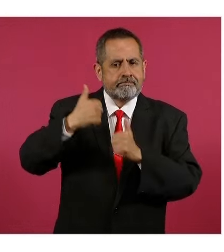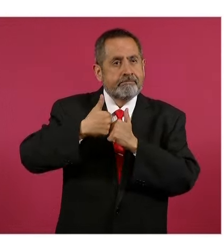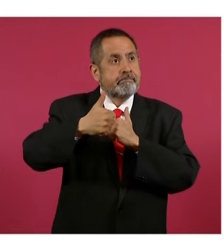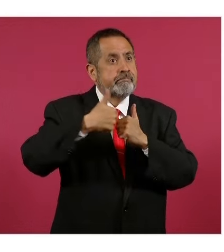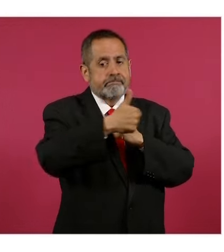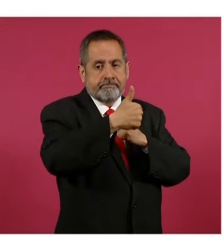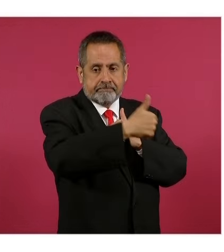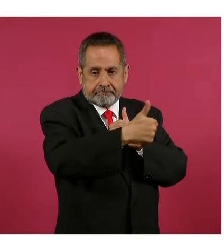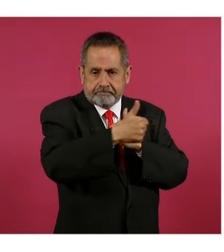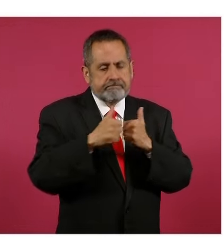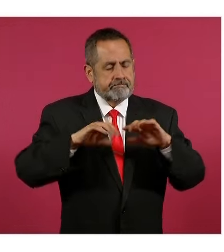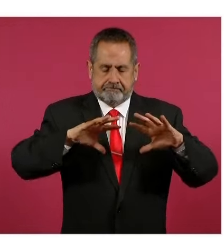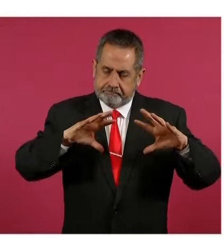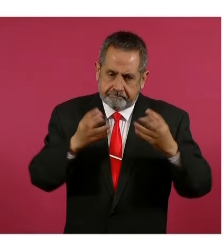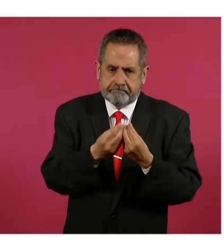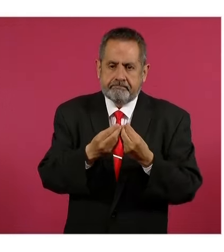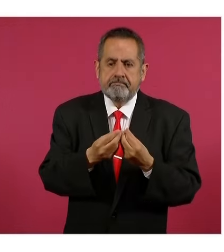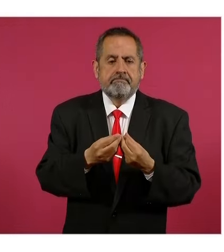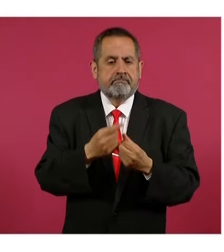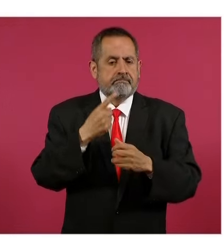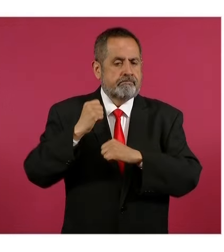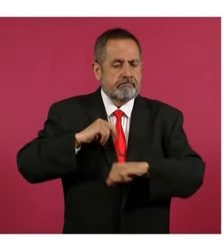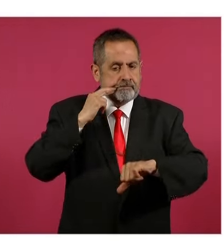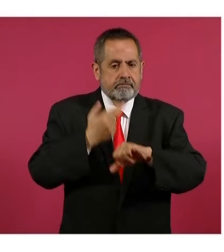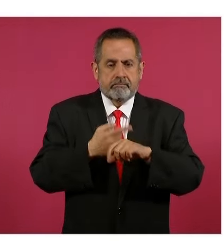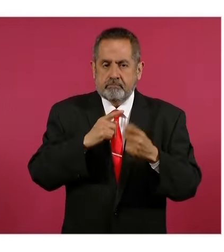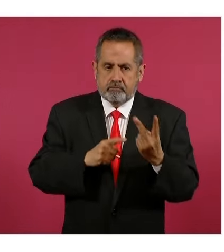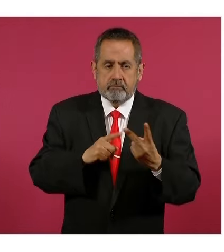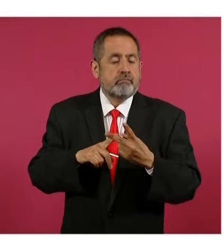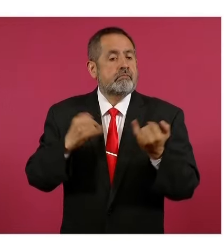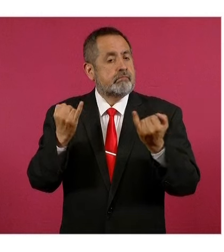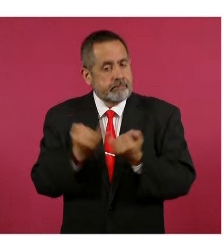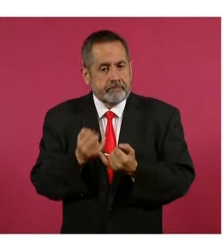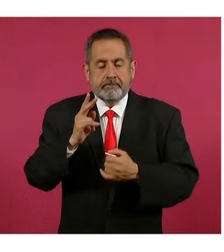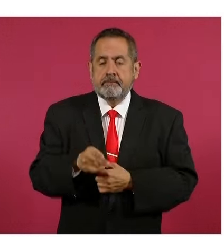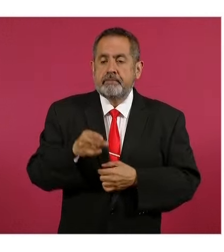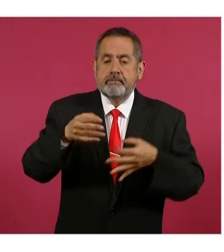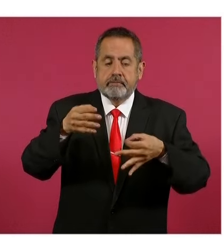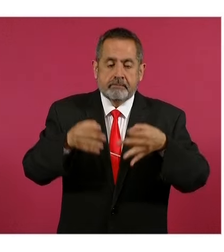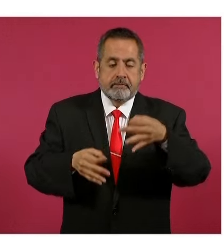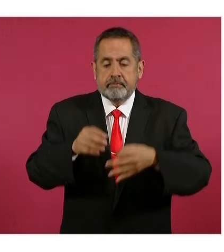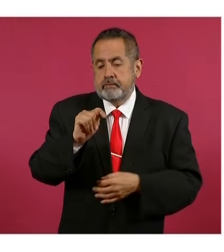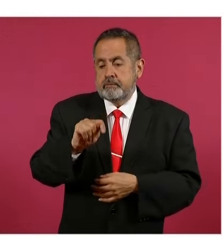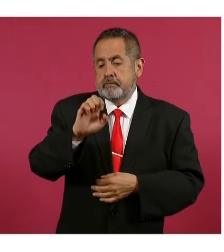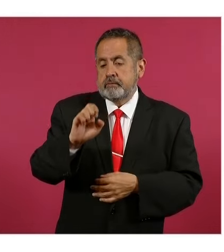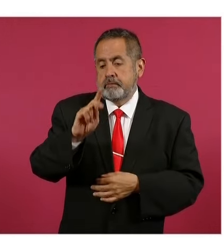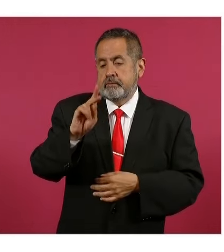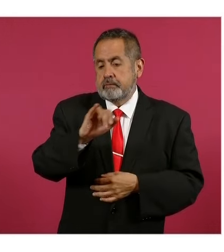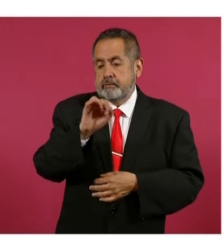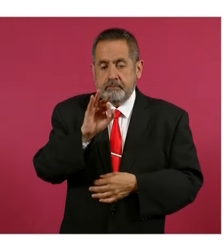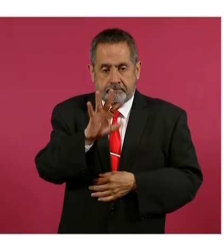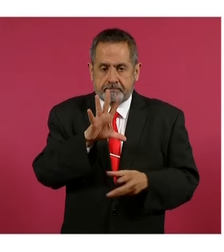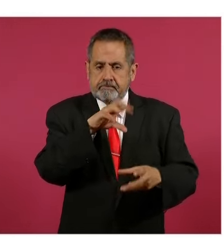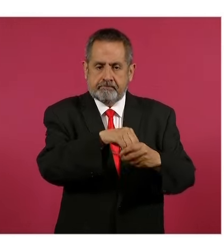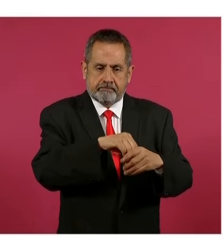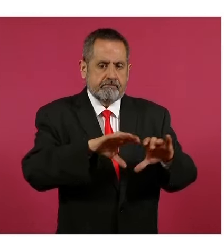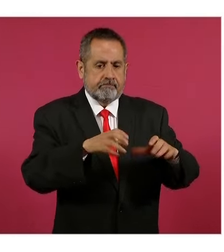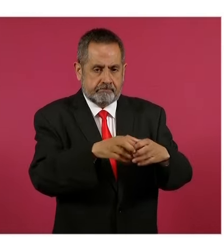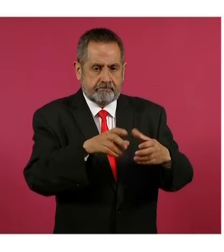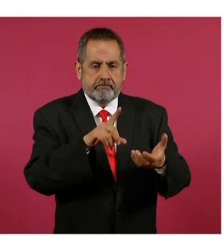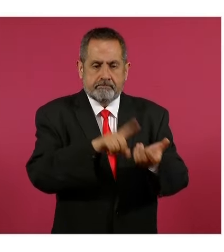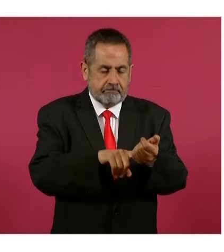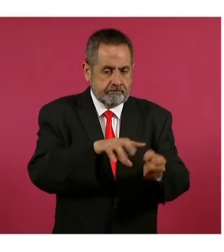Lo mismo que el Tribunal Electoral del Poder Judicial, donde se incluyen aquí las funciones hoy